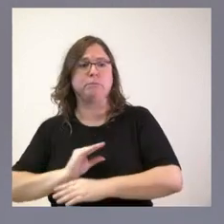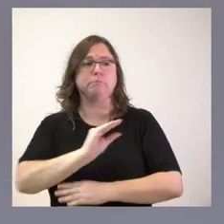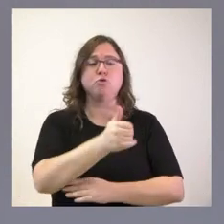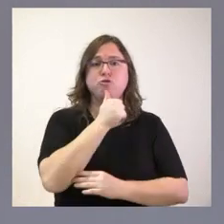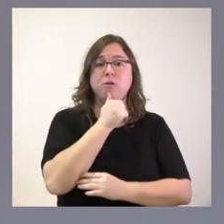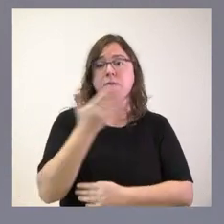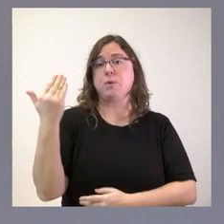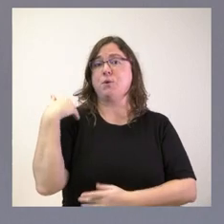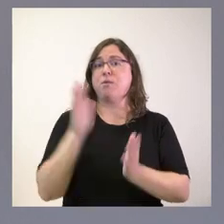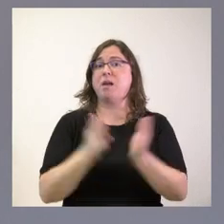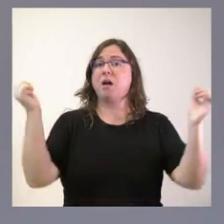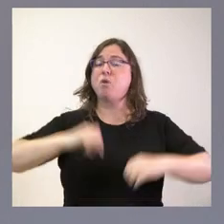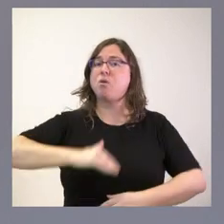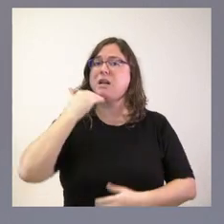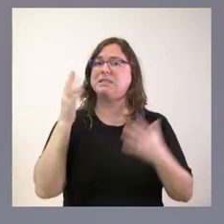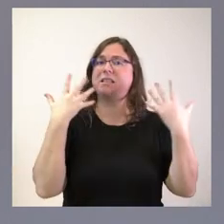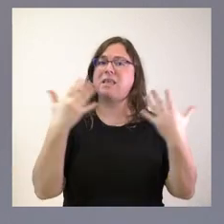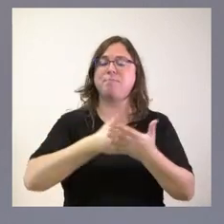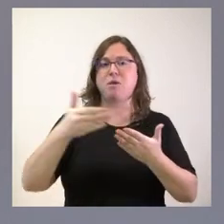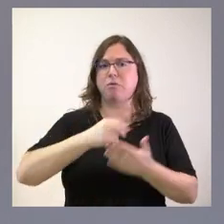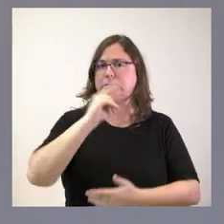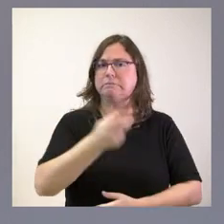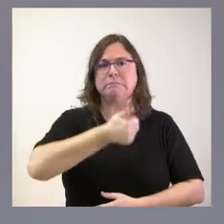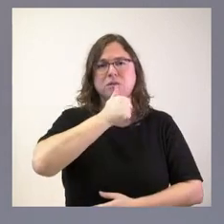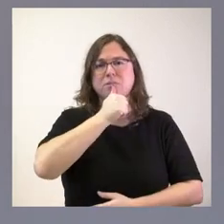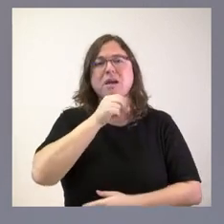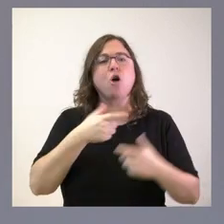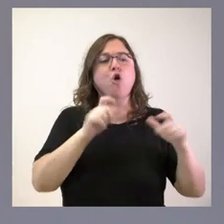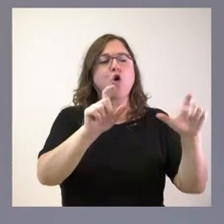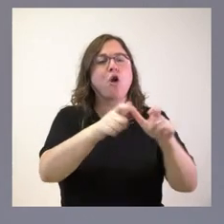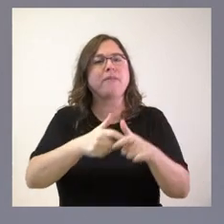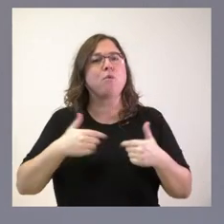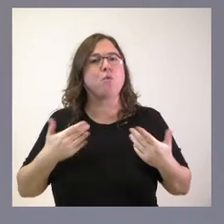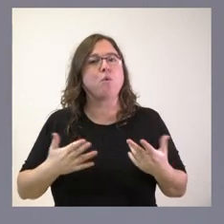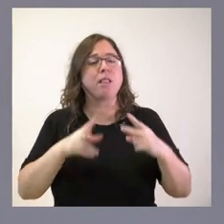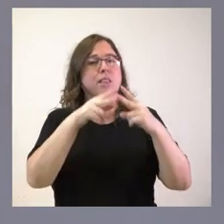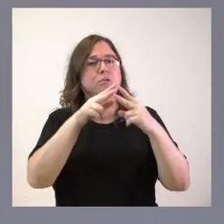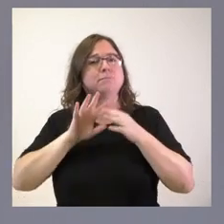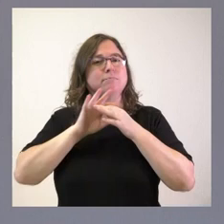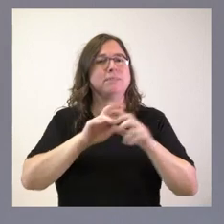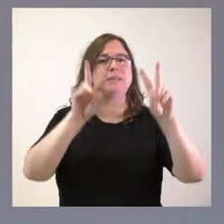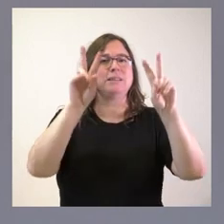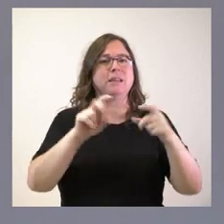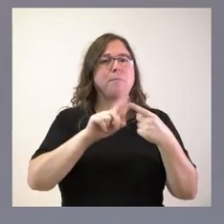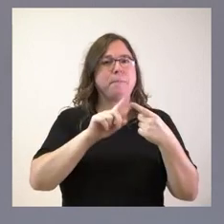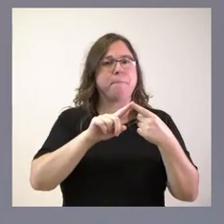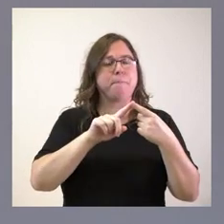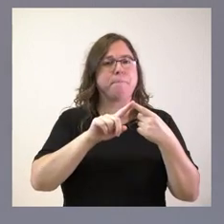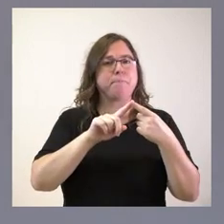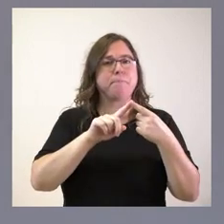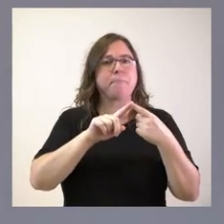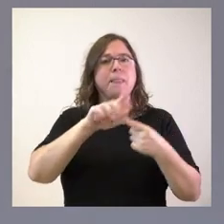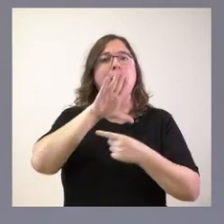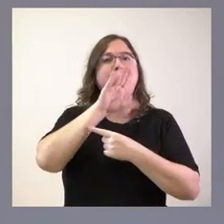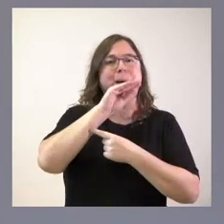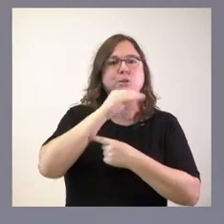el acuerdo que formalizamos de casi 10 millones de euros, que es lo que tiene que ver en este caso concreto con el tema de patos y